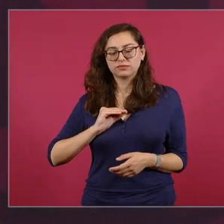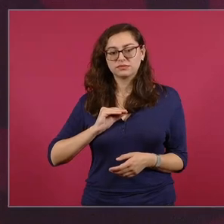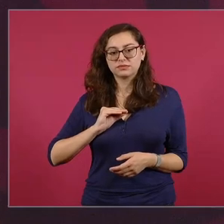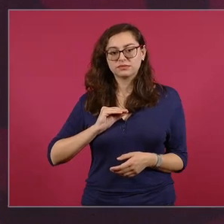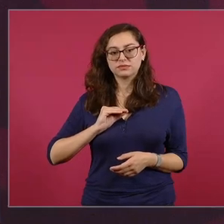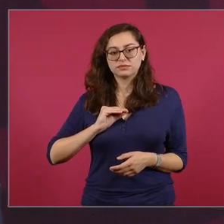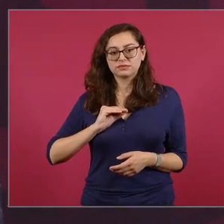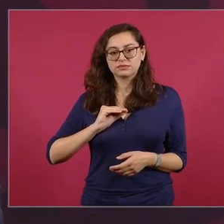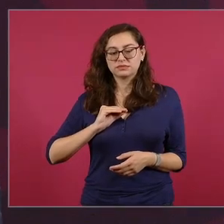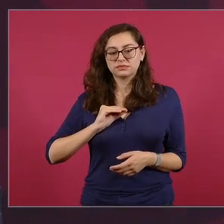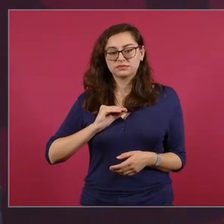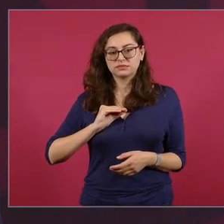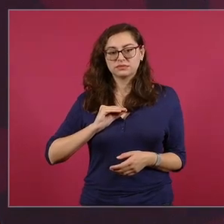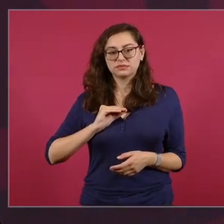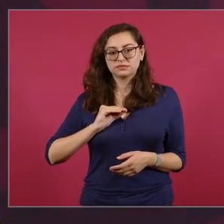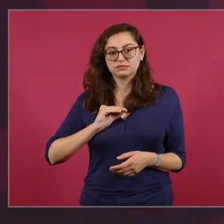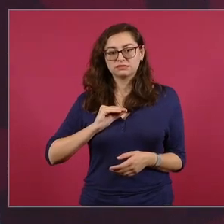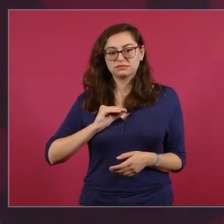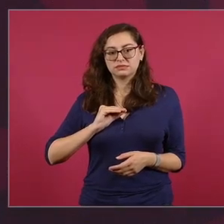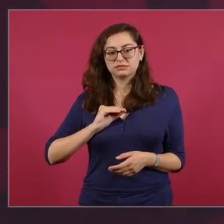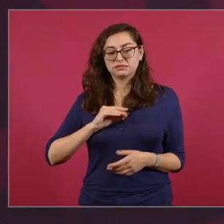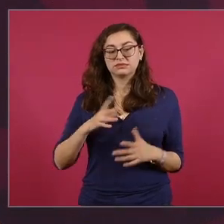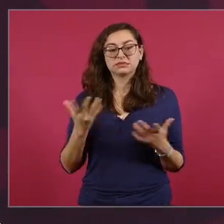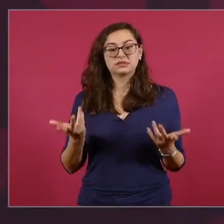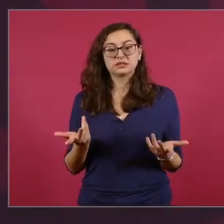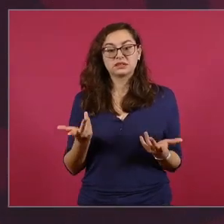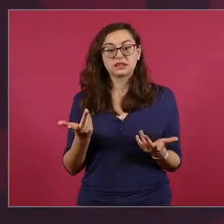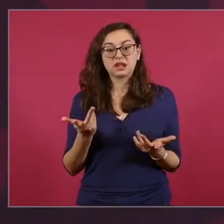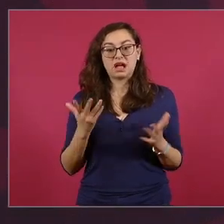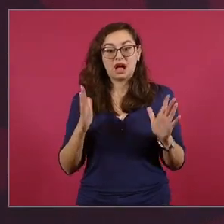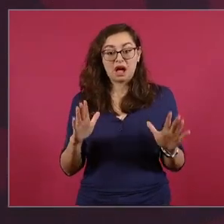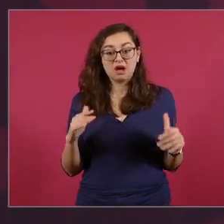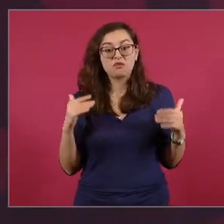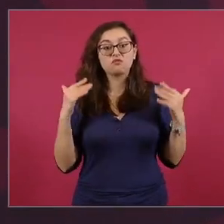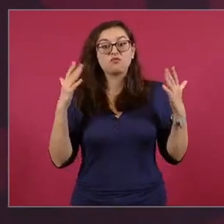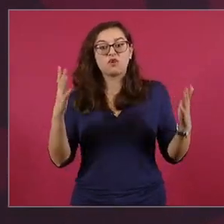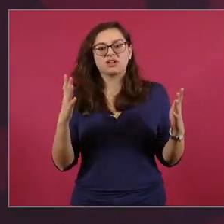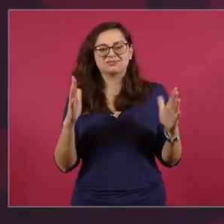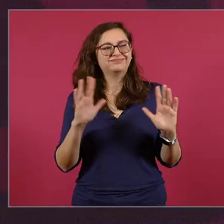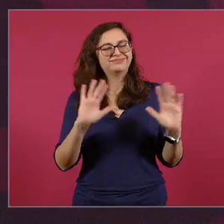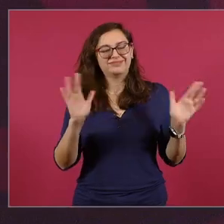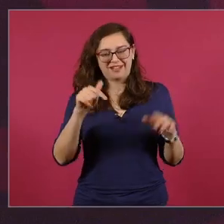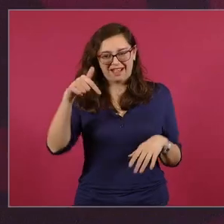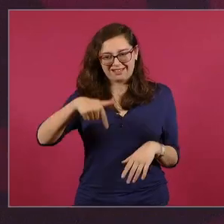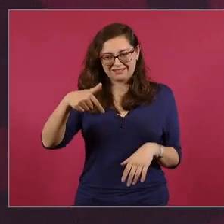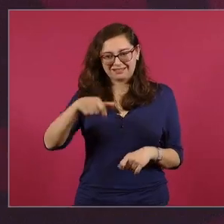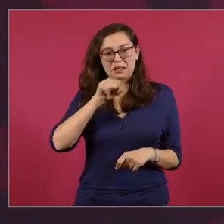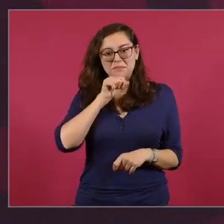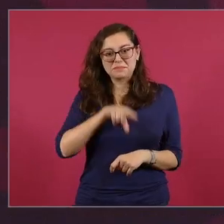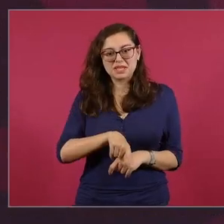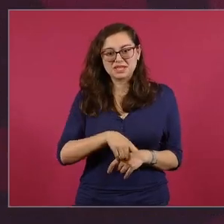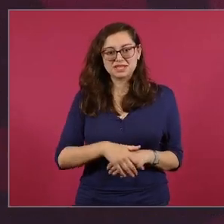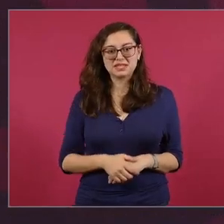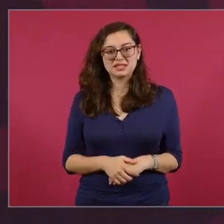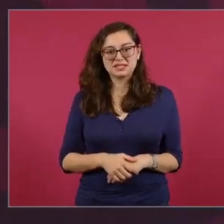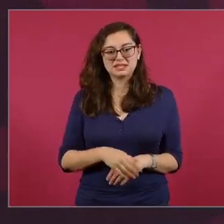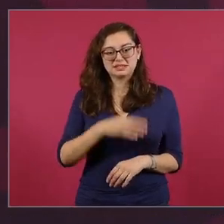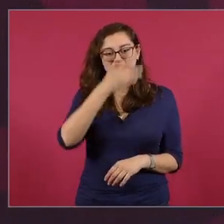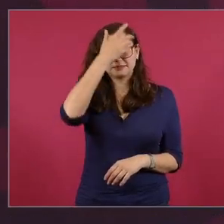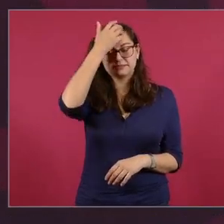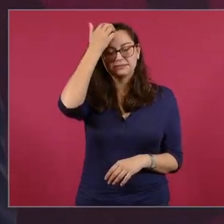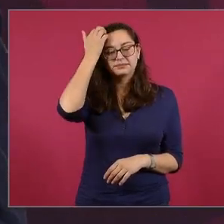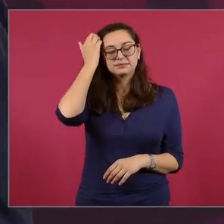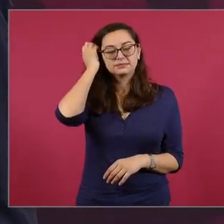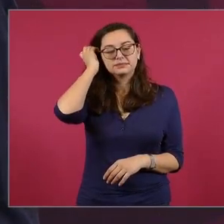de que los de afuera antes un artículo